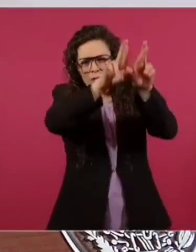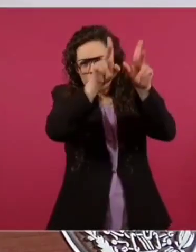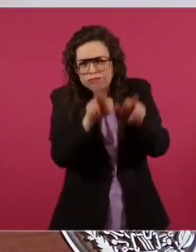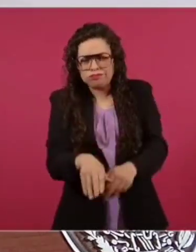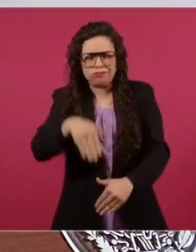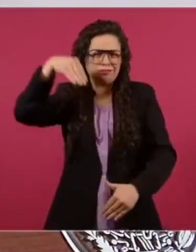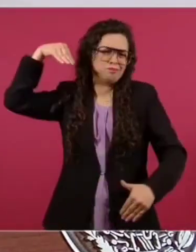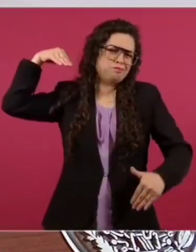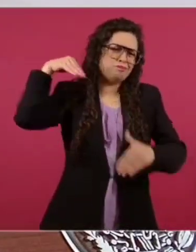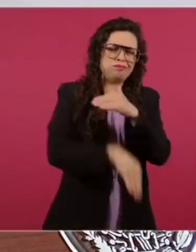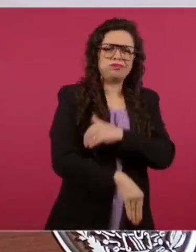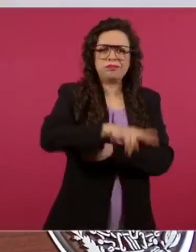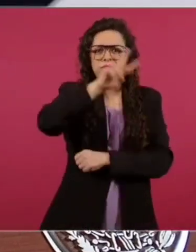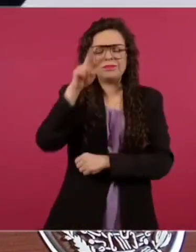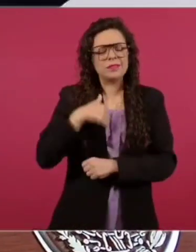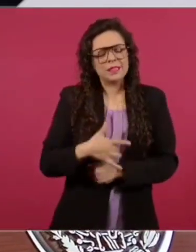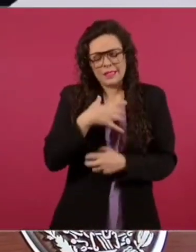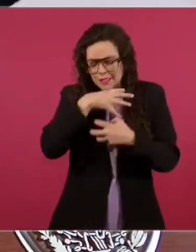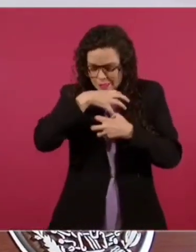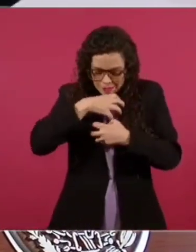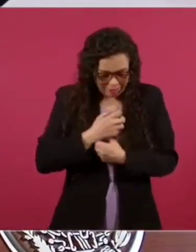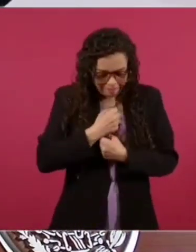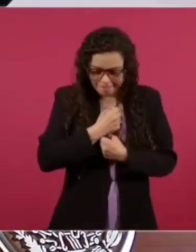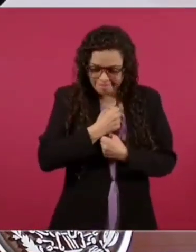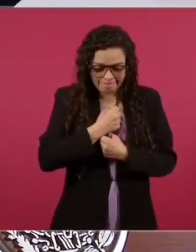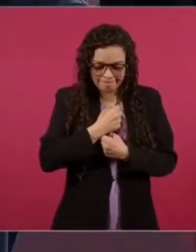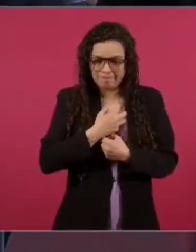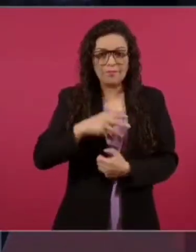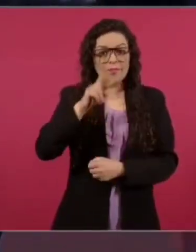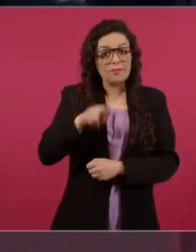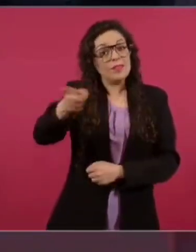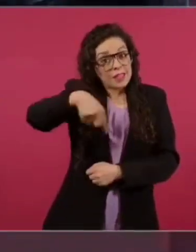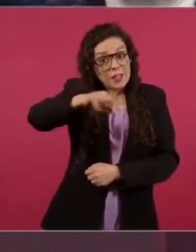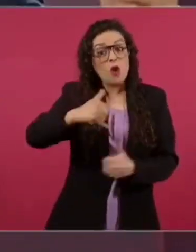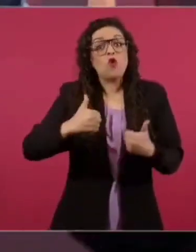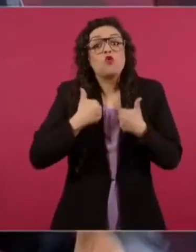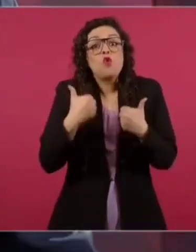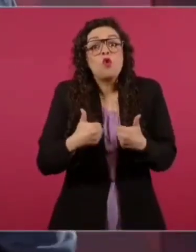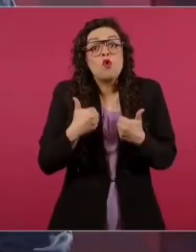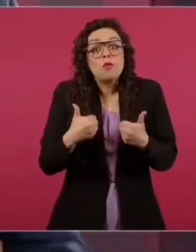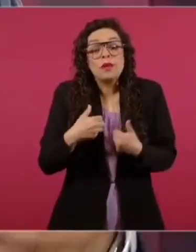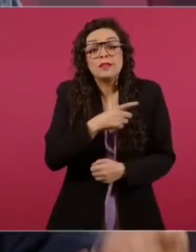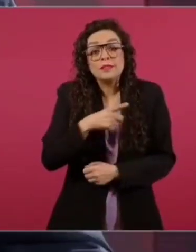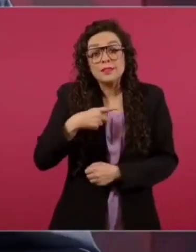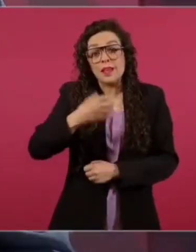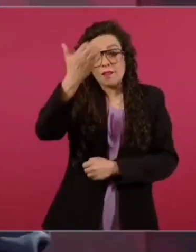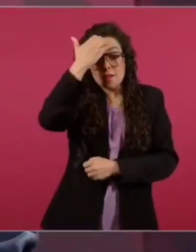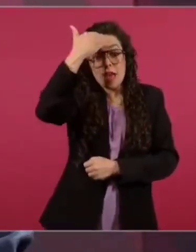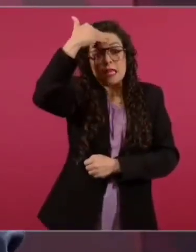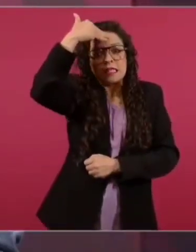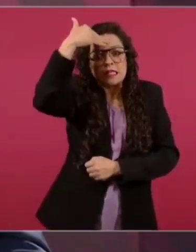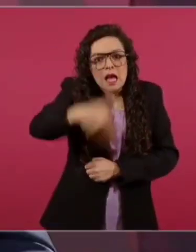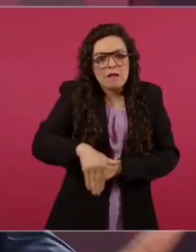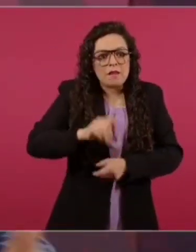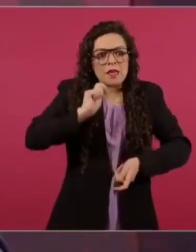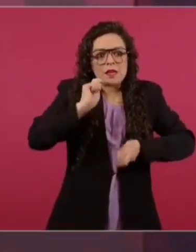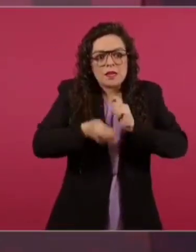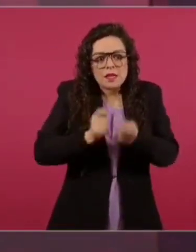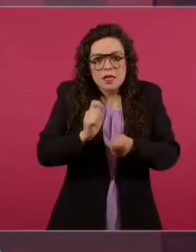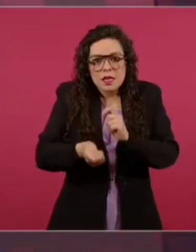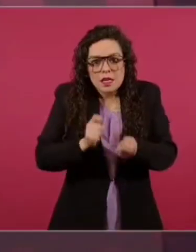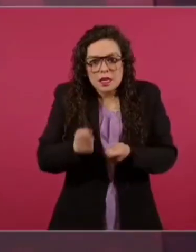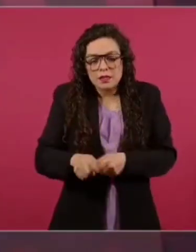Entonces, nada más para que los jóvenes tengan toda esta información. ¿Qué es lo que significa la